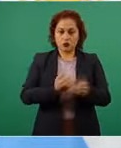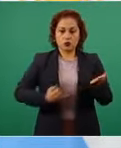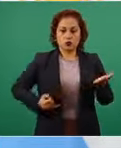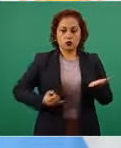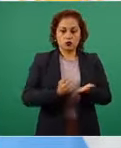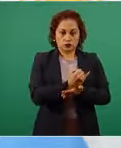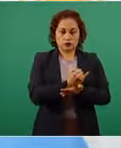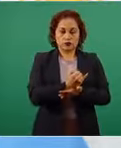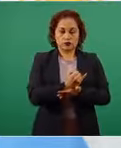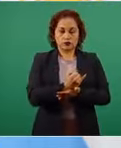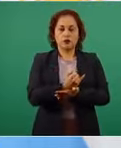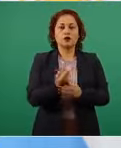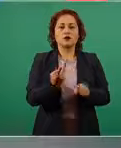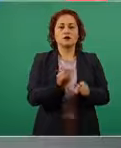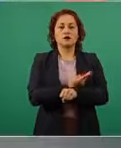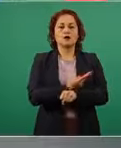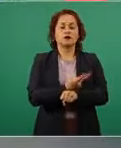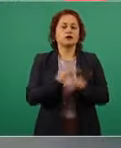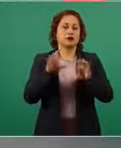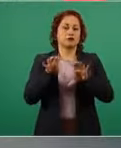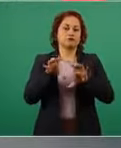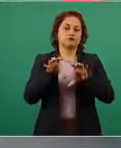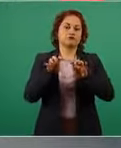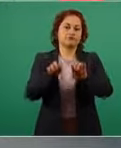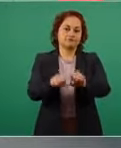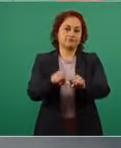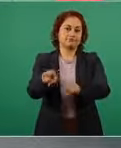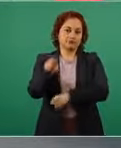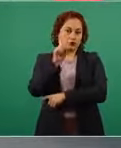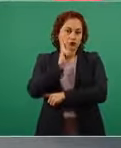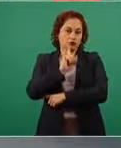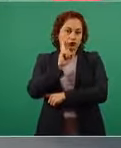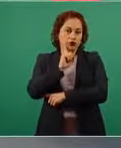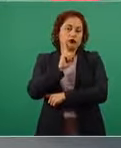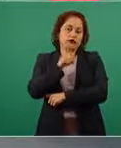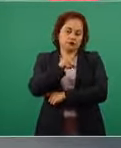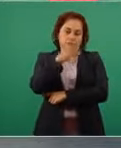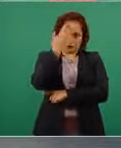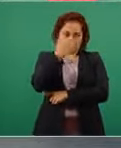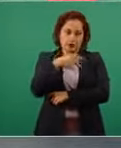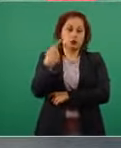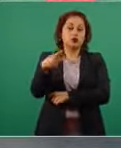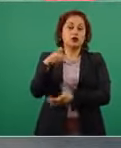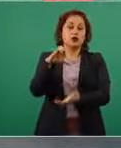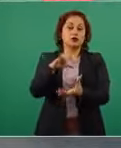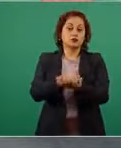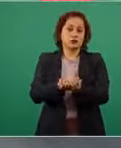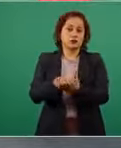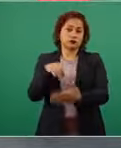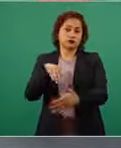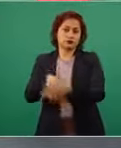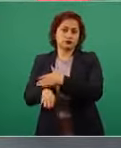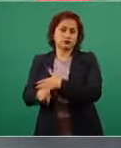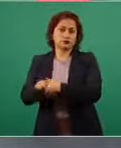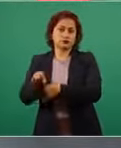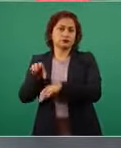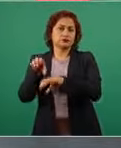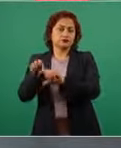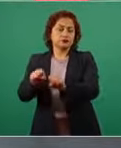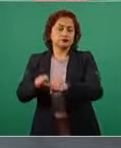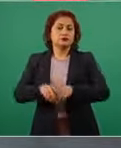detienen su esposo como se sabe está también detenido también